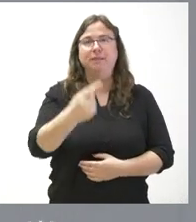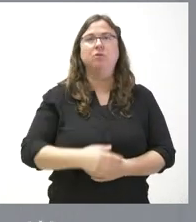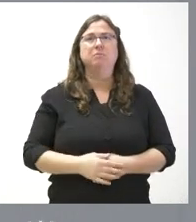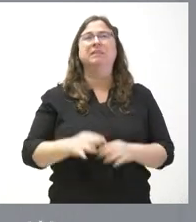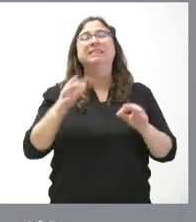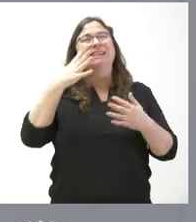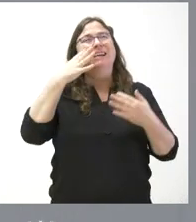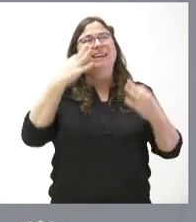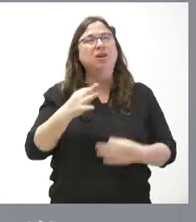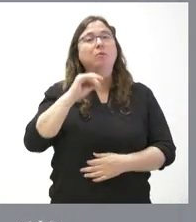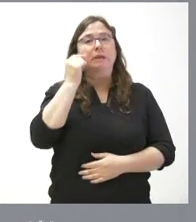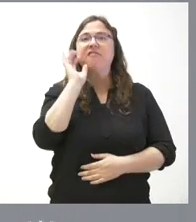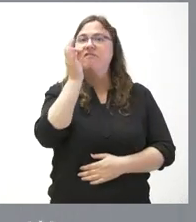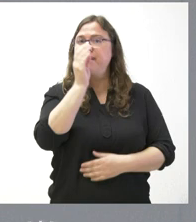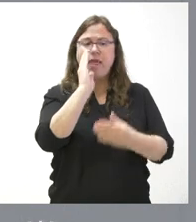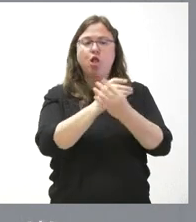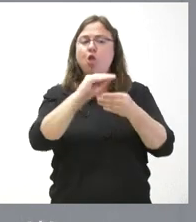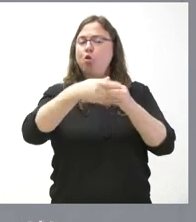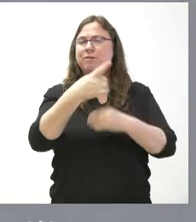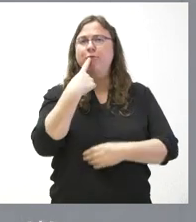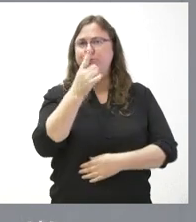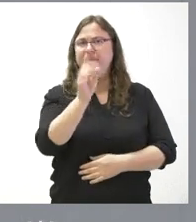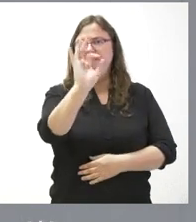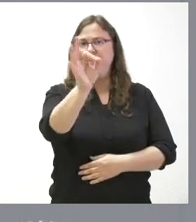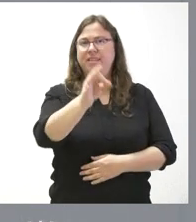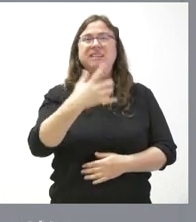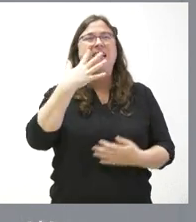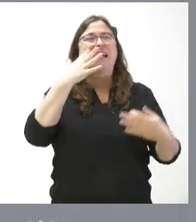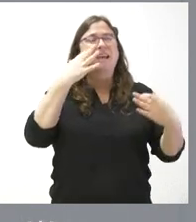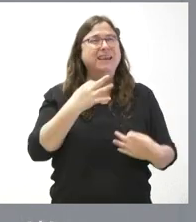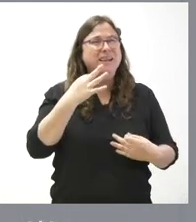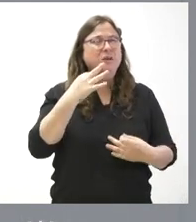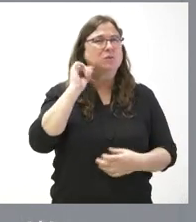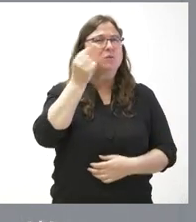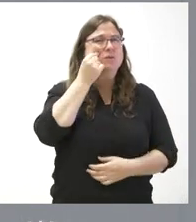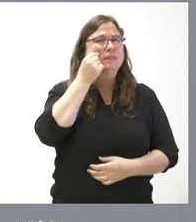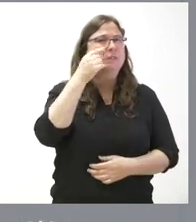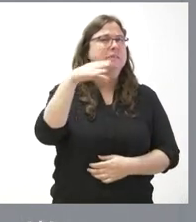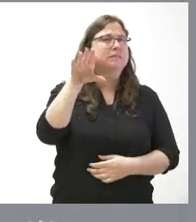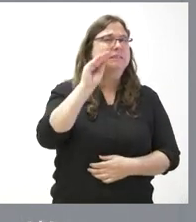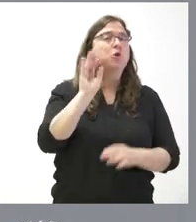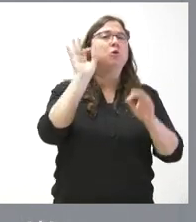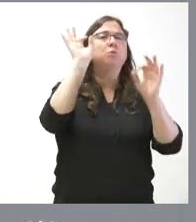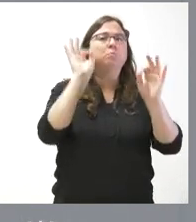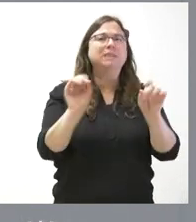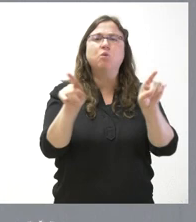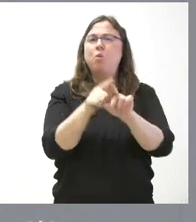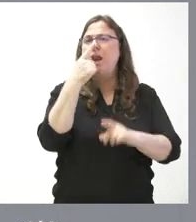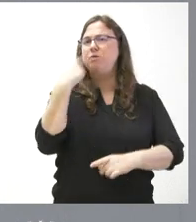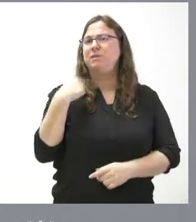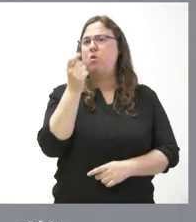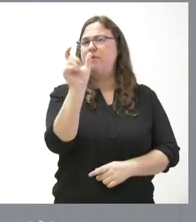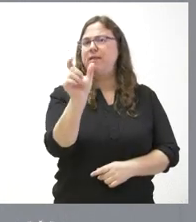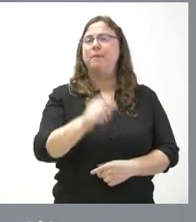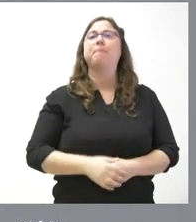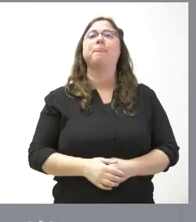Pero es verdad que no lo he visto en la documentación, pero creo que haberle entendido que es la misma cifra que el ejercicio precedente. Me